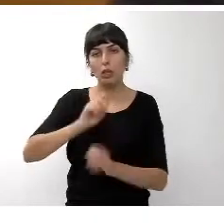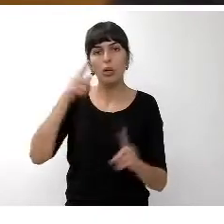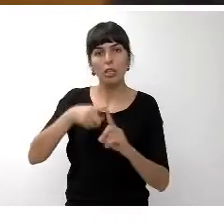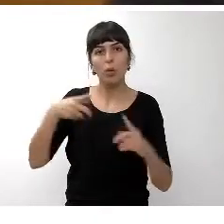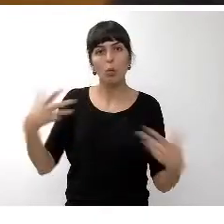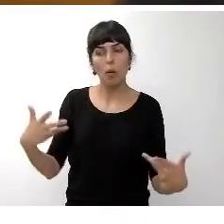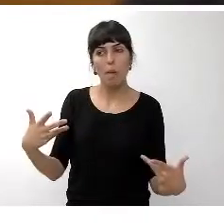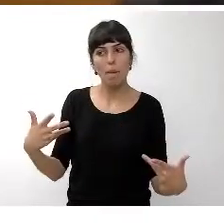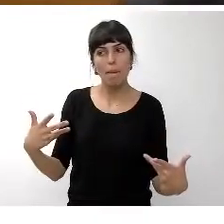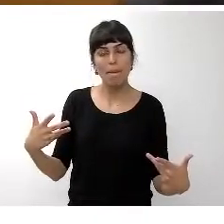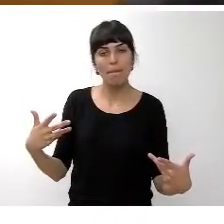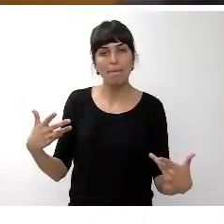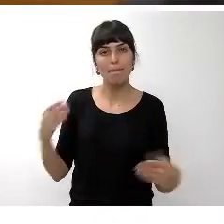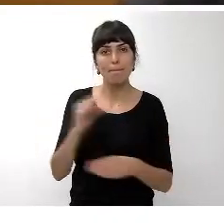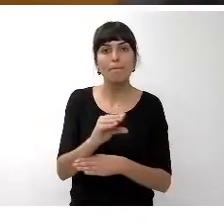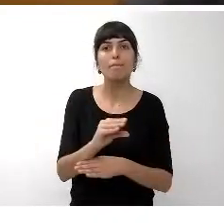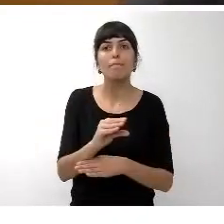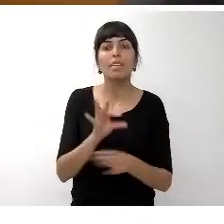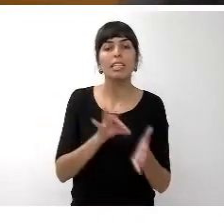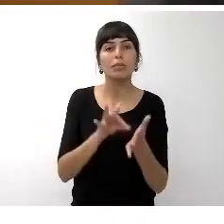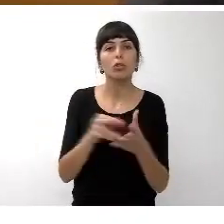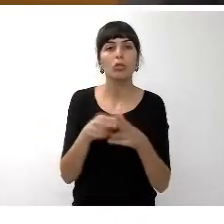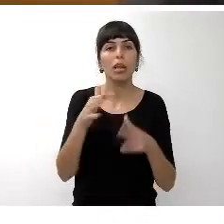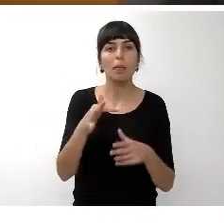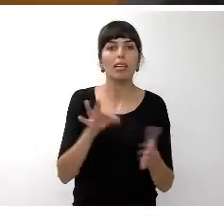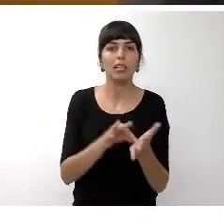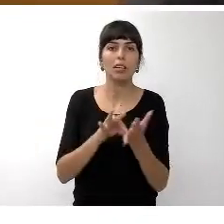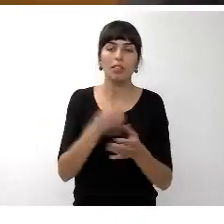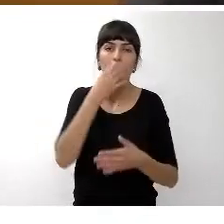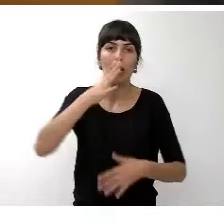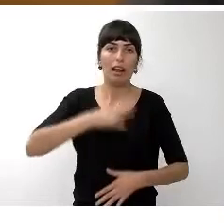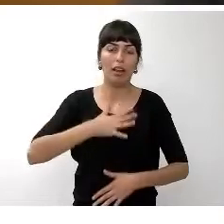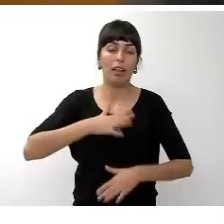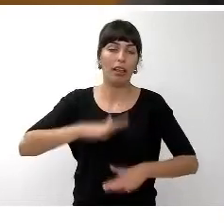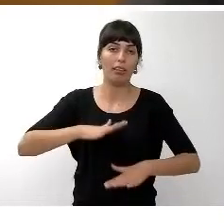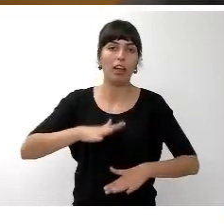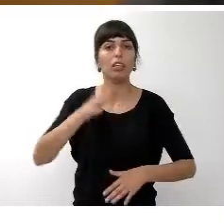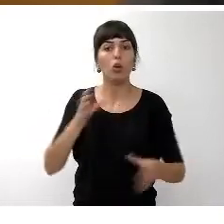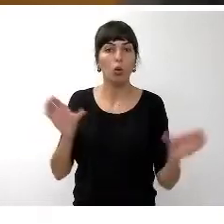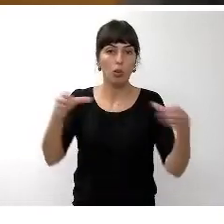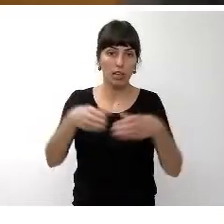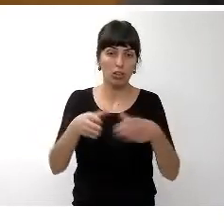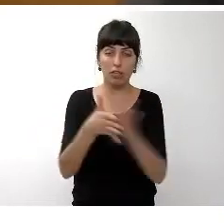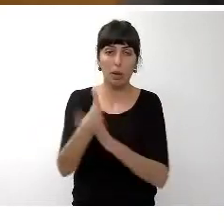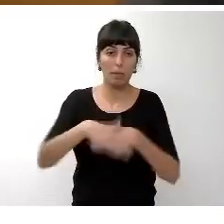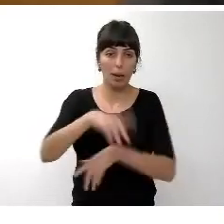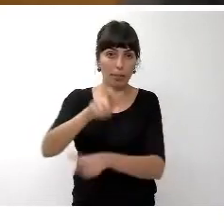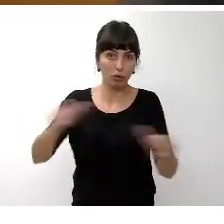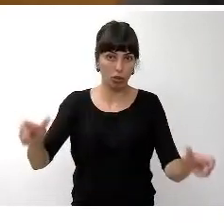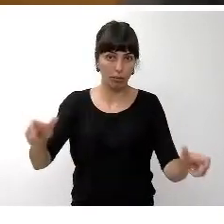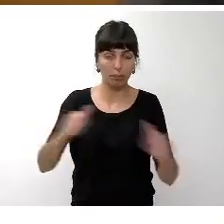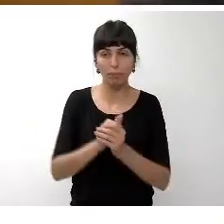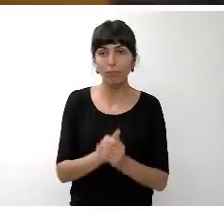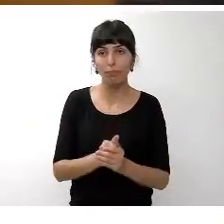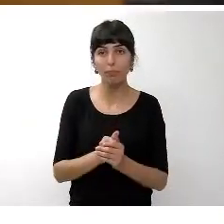servicios sociales y servicios de bienestar comunitario es decir a las personas el porcentaje del